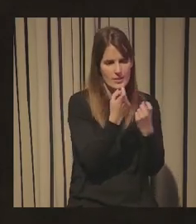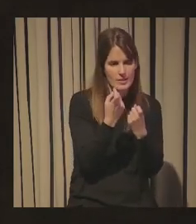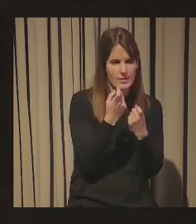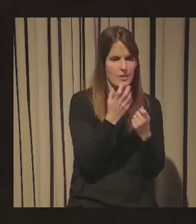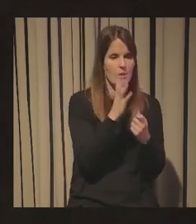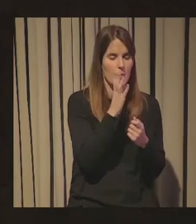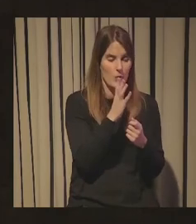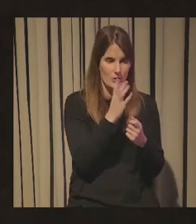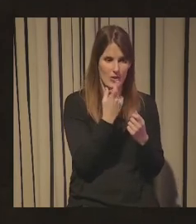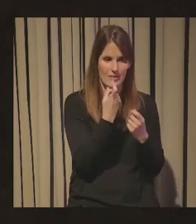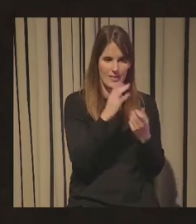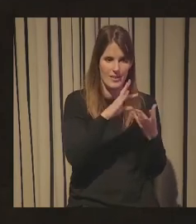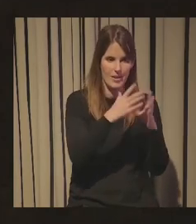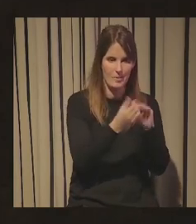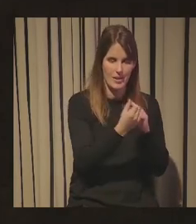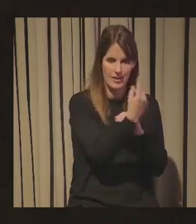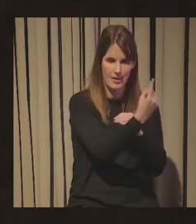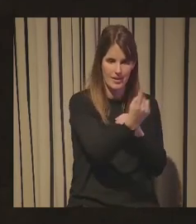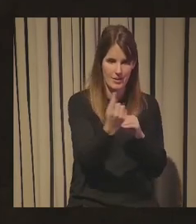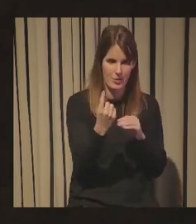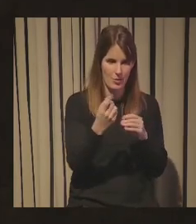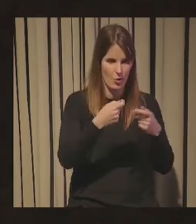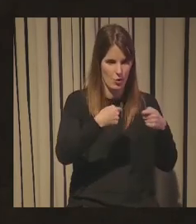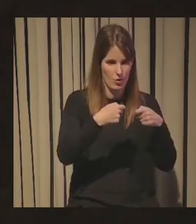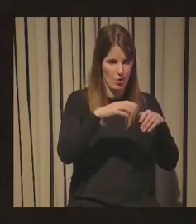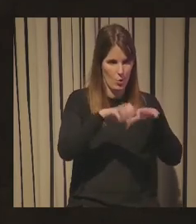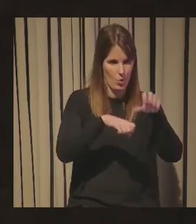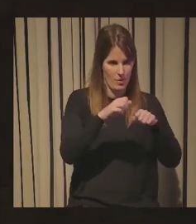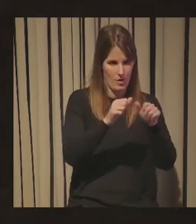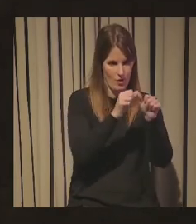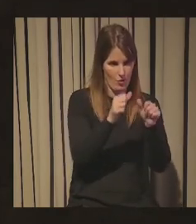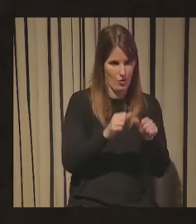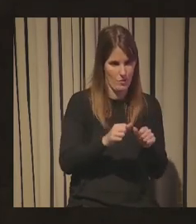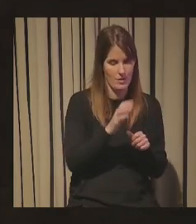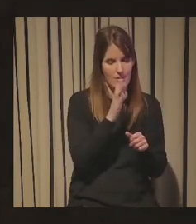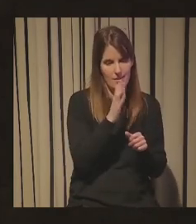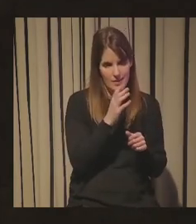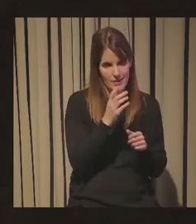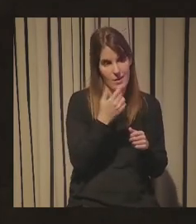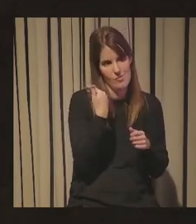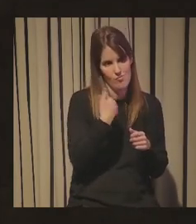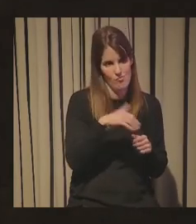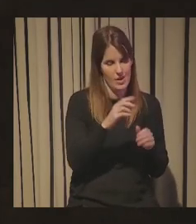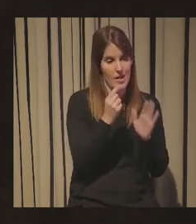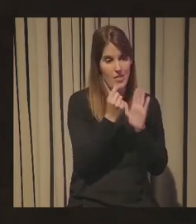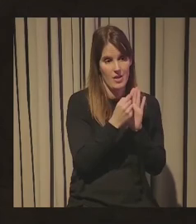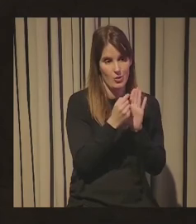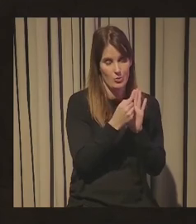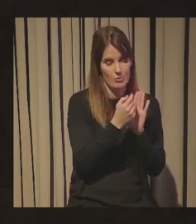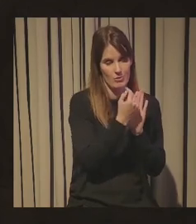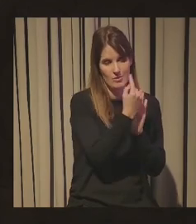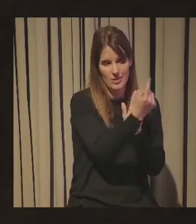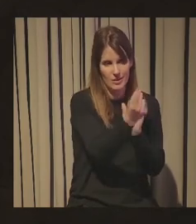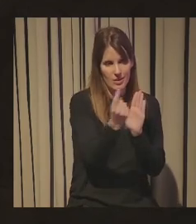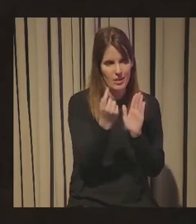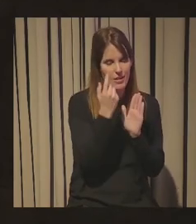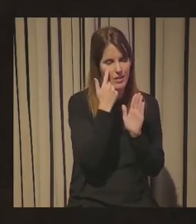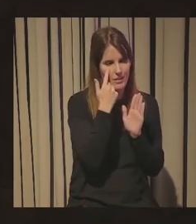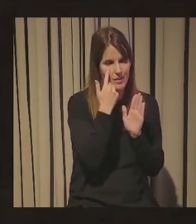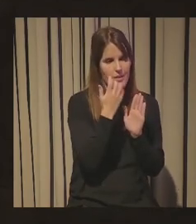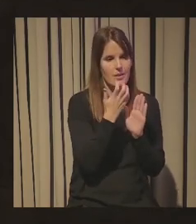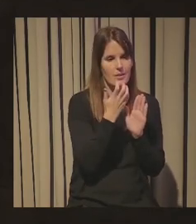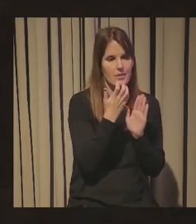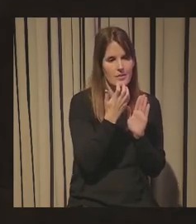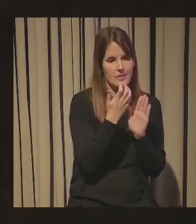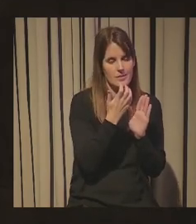pasa por la personalización ¿no? y eso abre a su vez un montón de hilos de interés alrededor del dato que tiene que ver con su